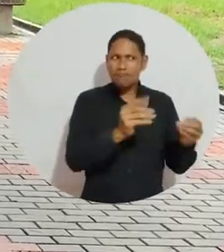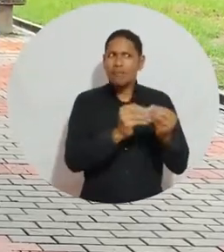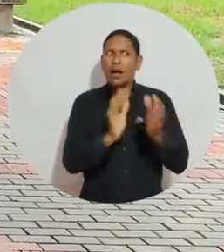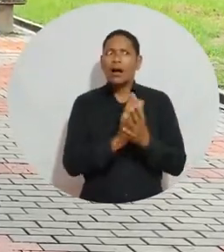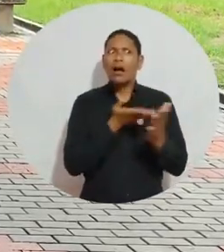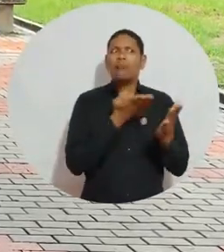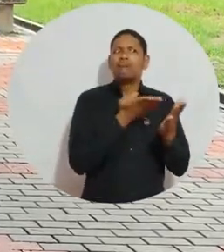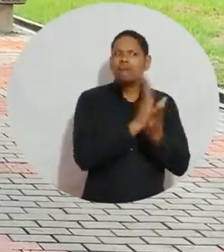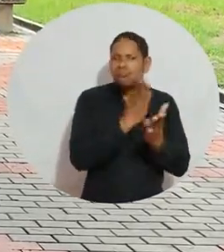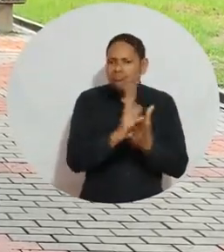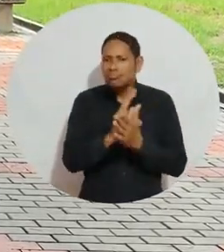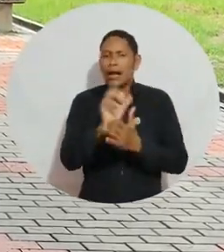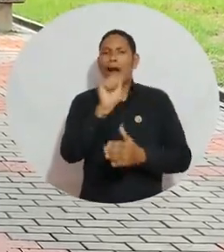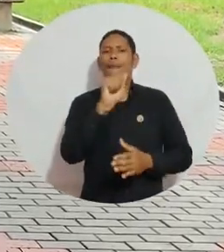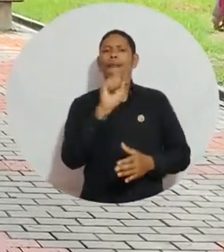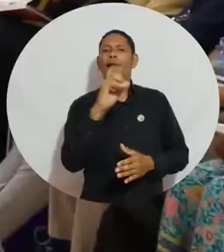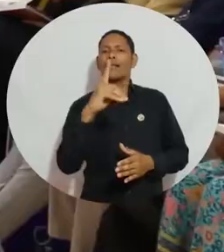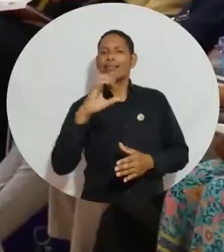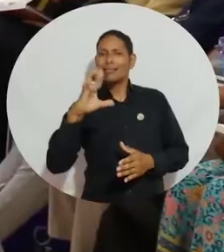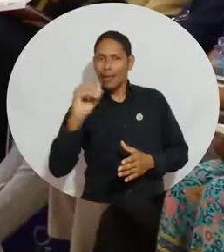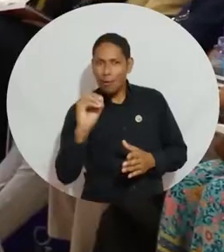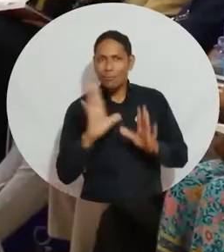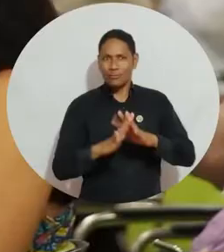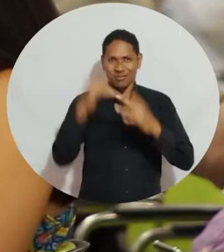Departamentos de Economía, AFADEICO.